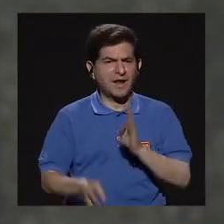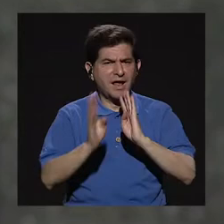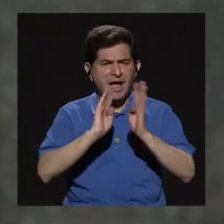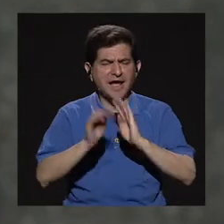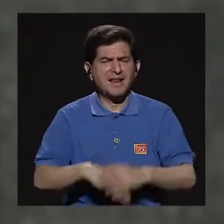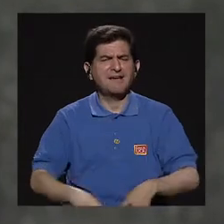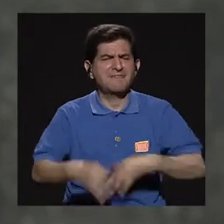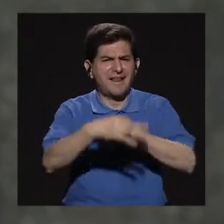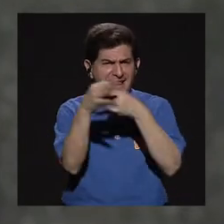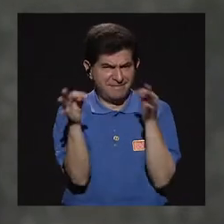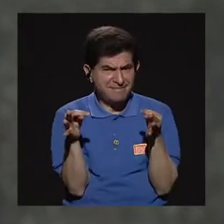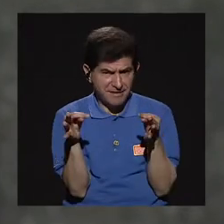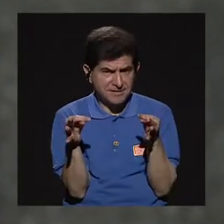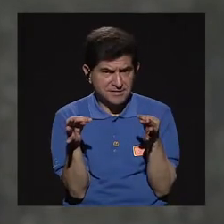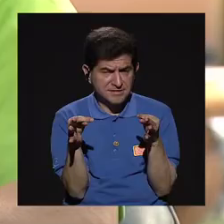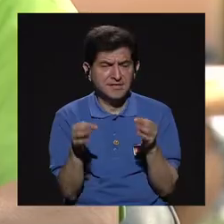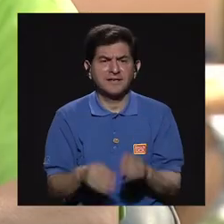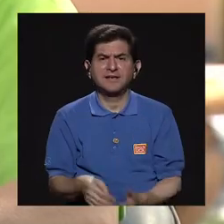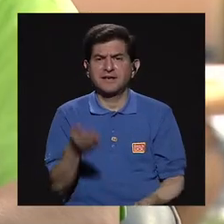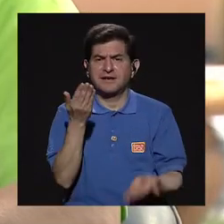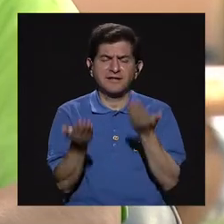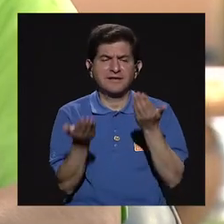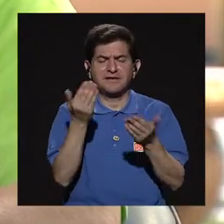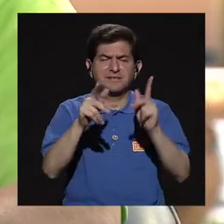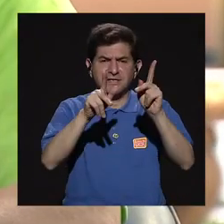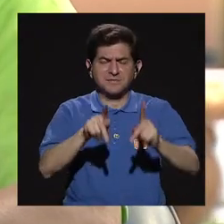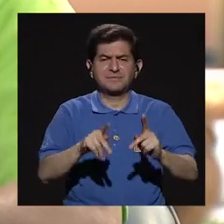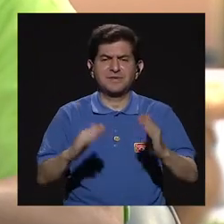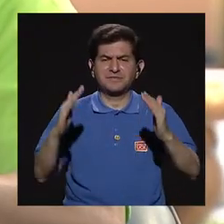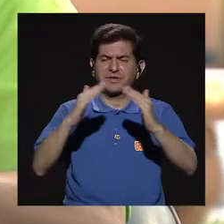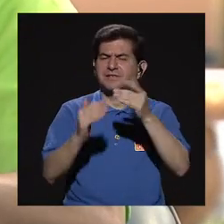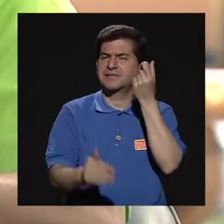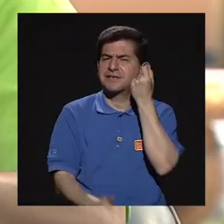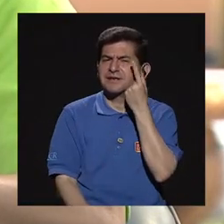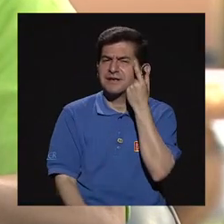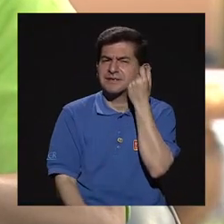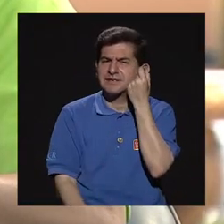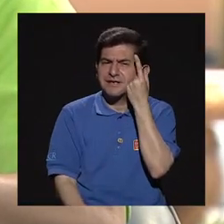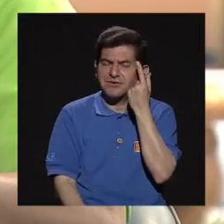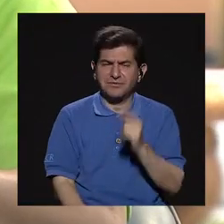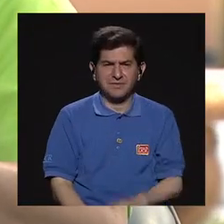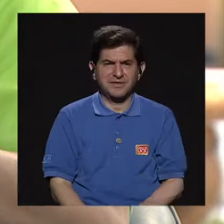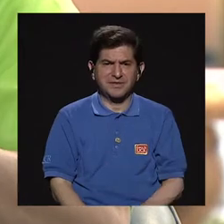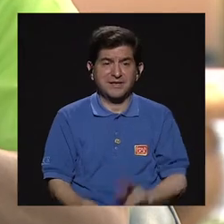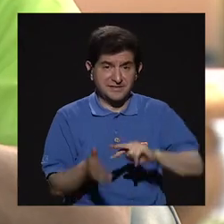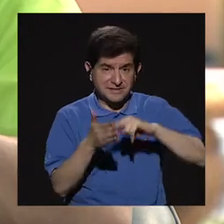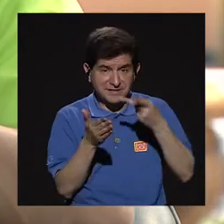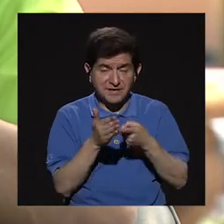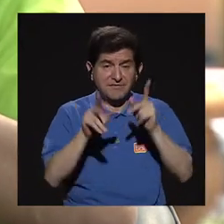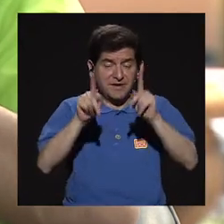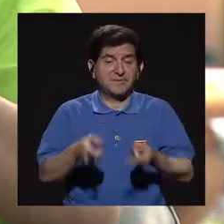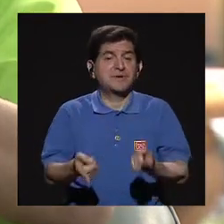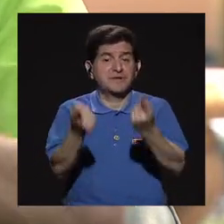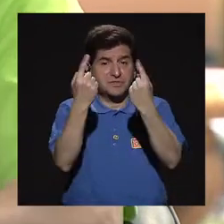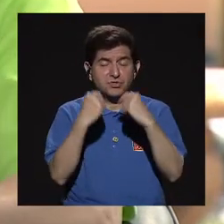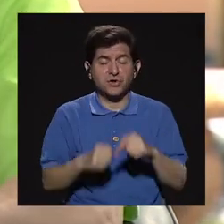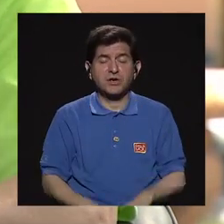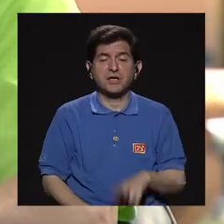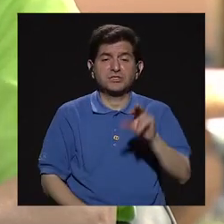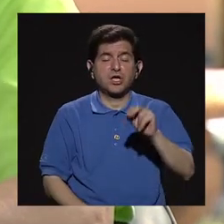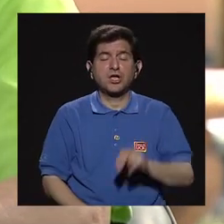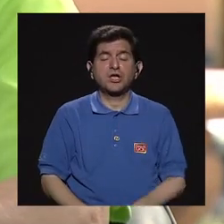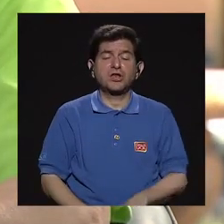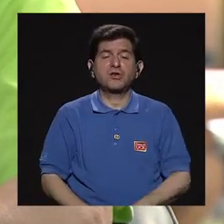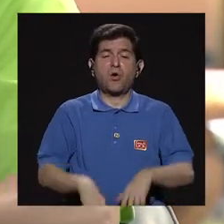talleres, para que los hogares comprendan un poquito mejor el término, es que ellos llegan y no se